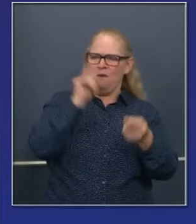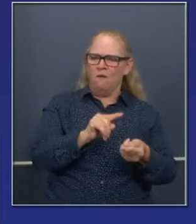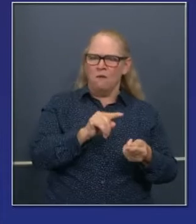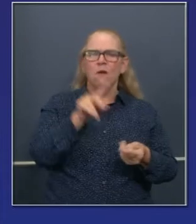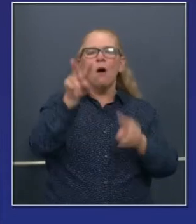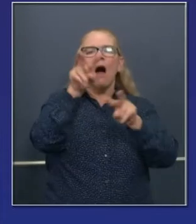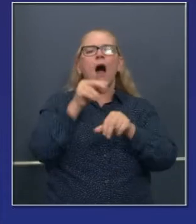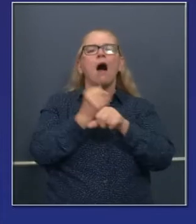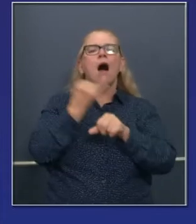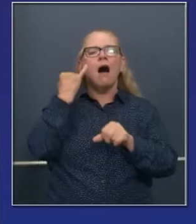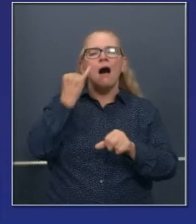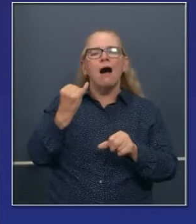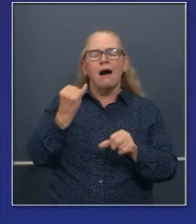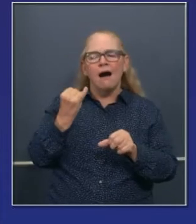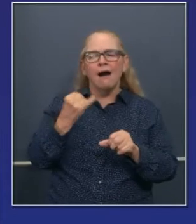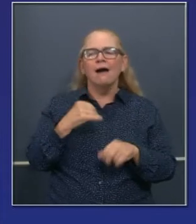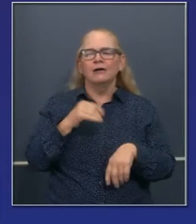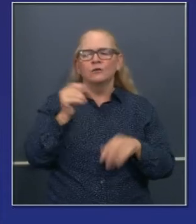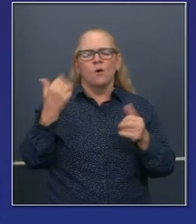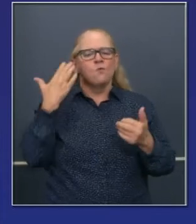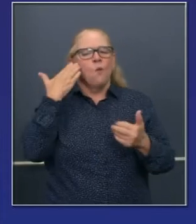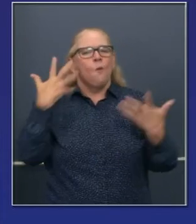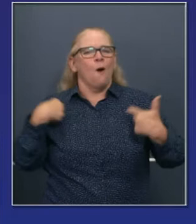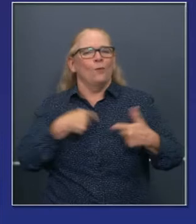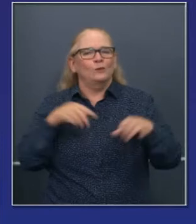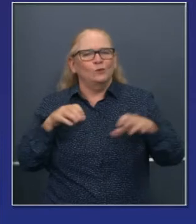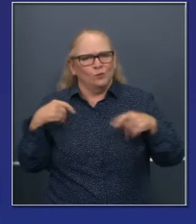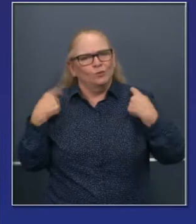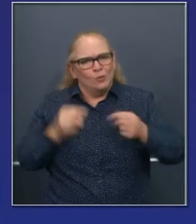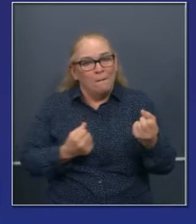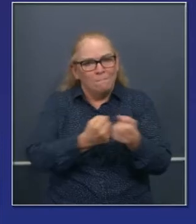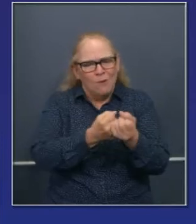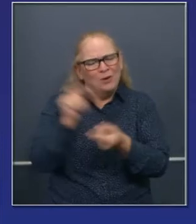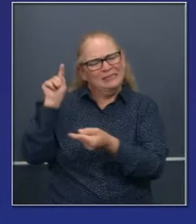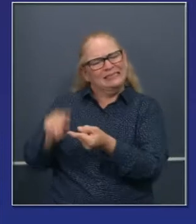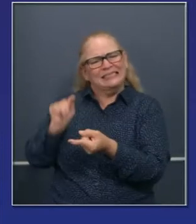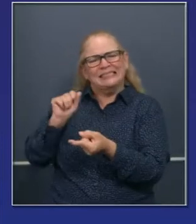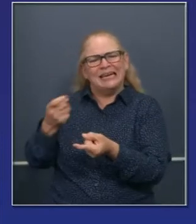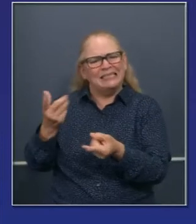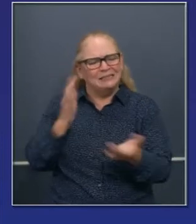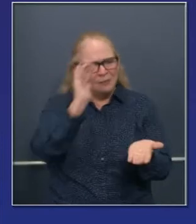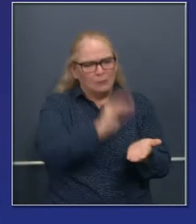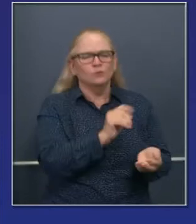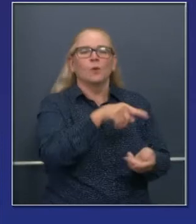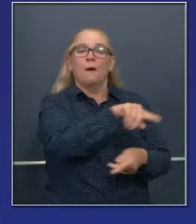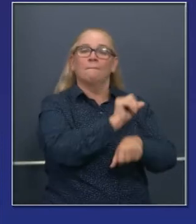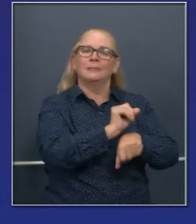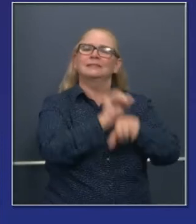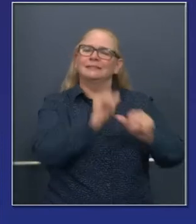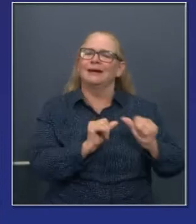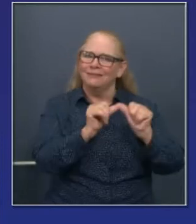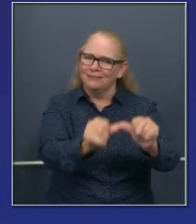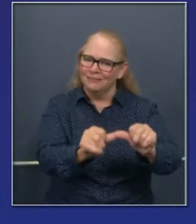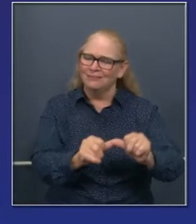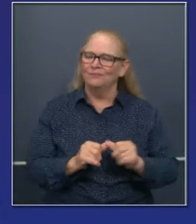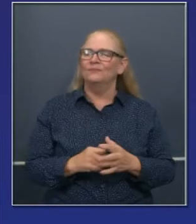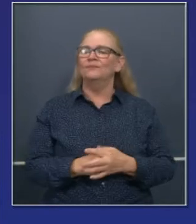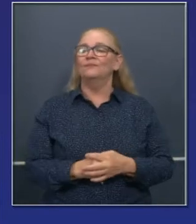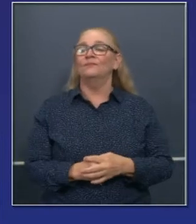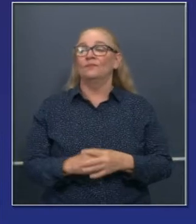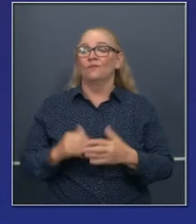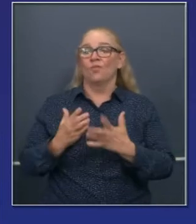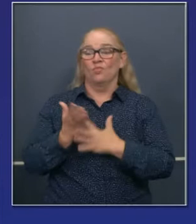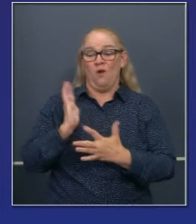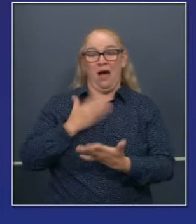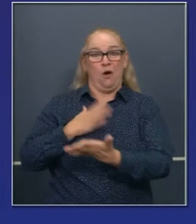entiendan que estamos tratando de lograr aquí como estado y el apoyo que estamos tratando de proporcionarles. También hemos eliminado a través